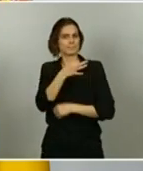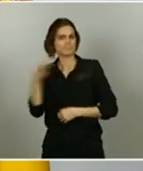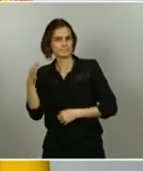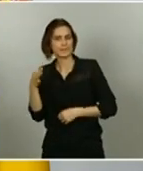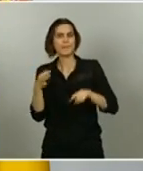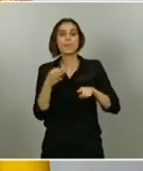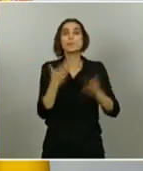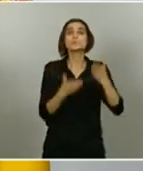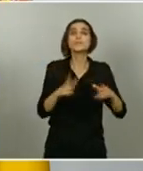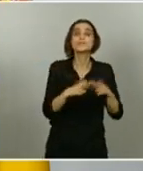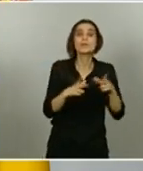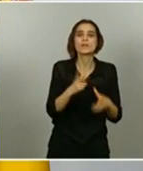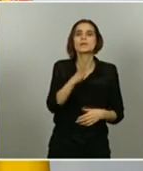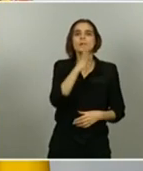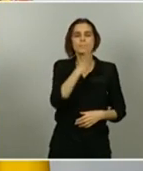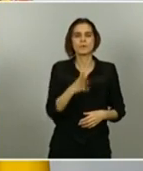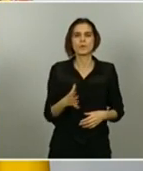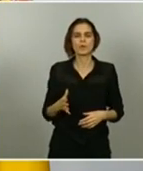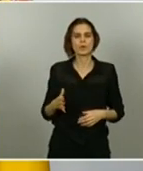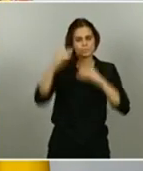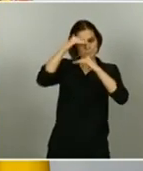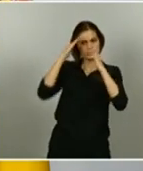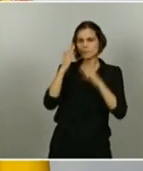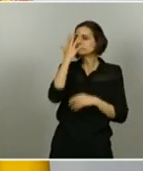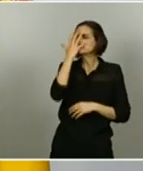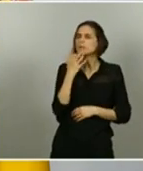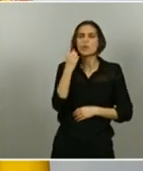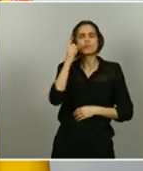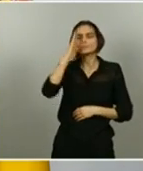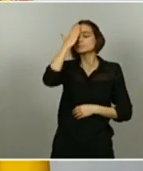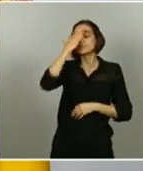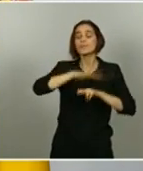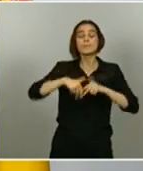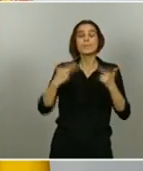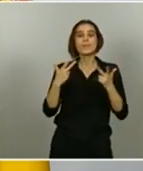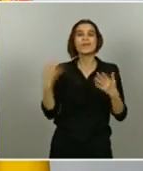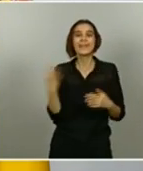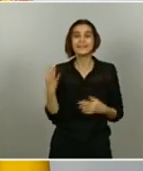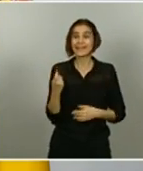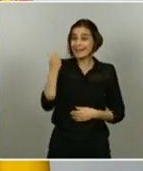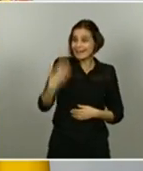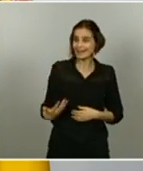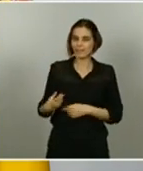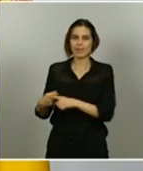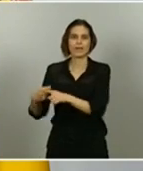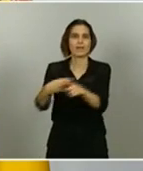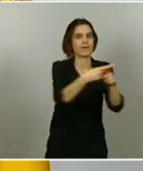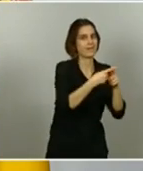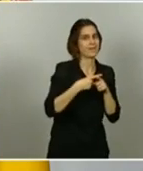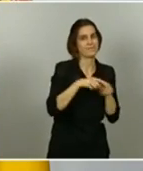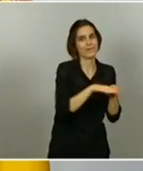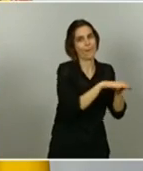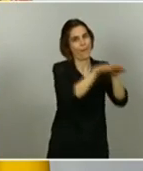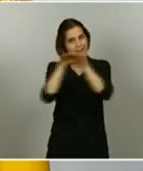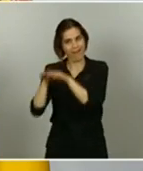porque se toma en serio uno de los fundamentos de la democracia, que es la redistribución de la riqueza, porque los recursos que aportamos entre todos a las arcas